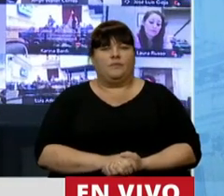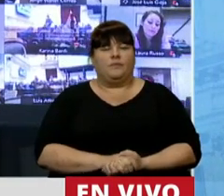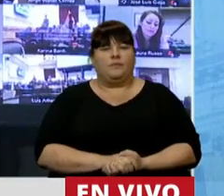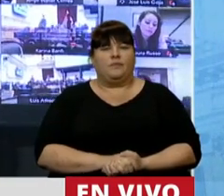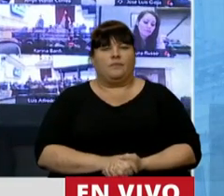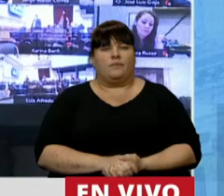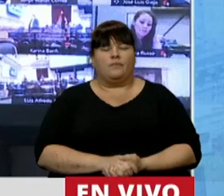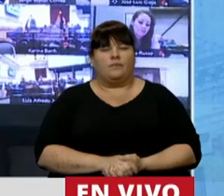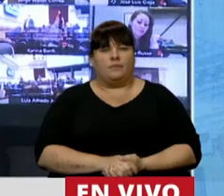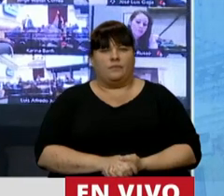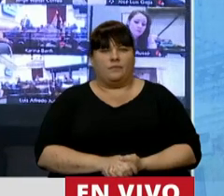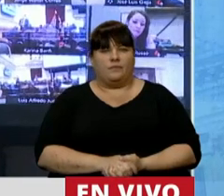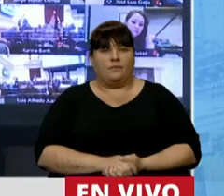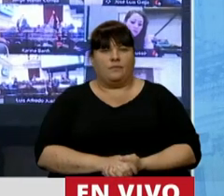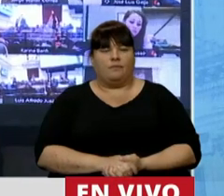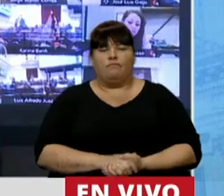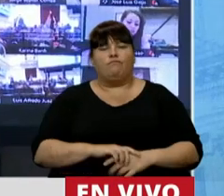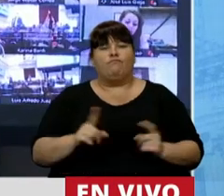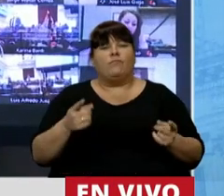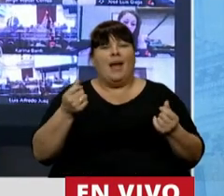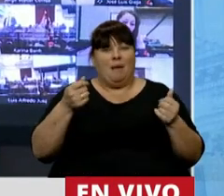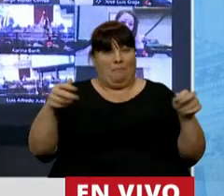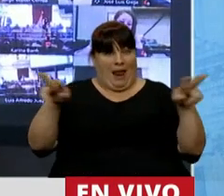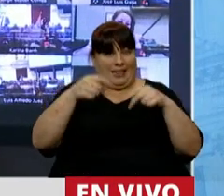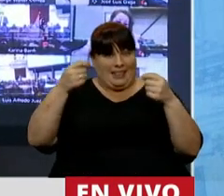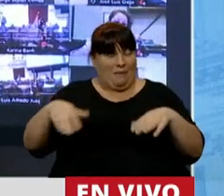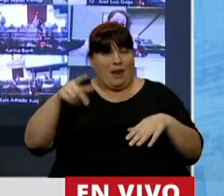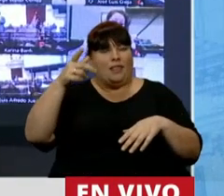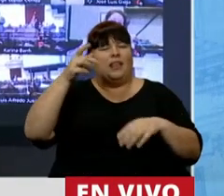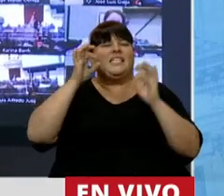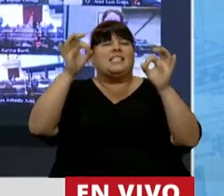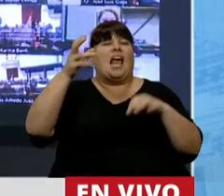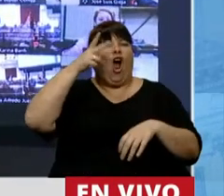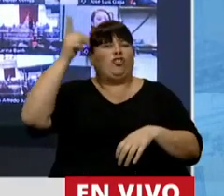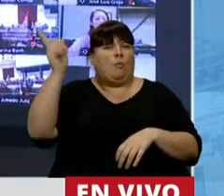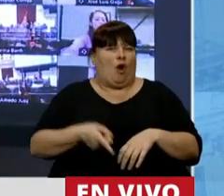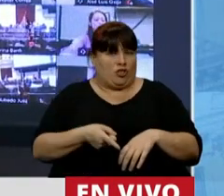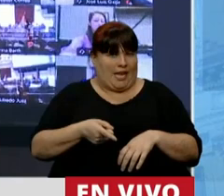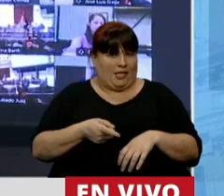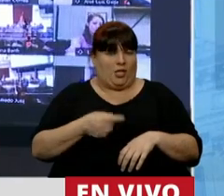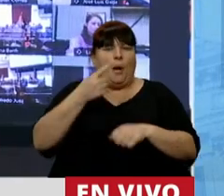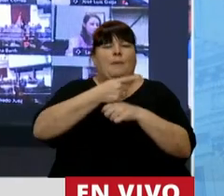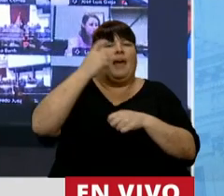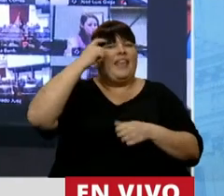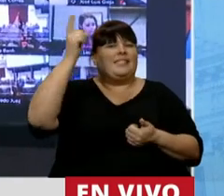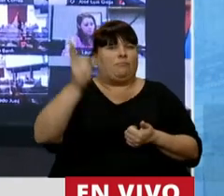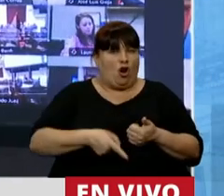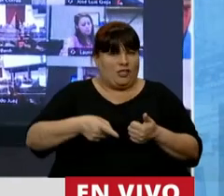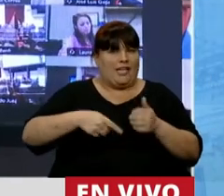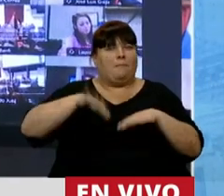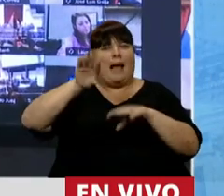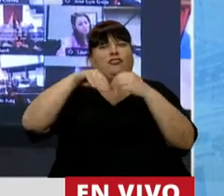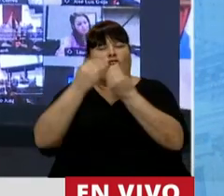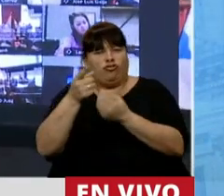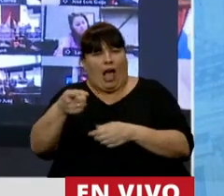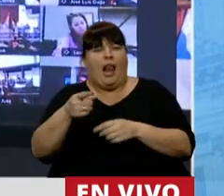Y no, el déficit fiscal está llegando al 8%, primario, 10% y más total.